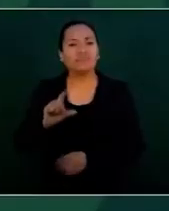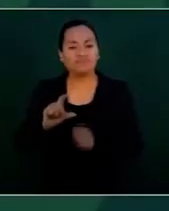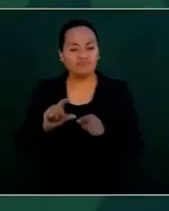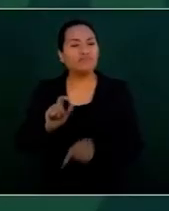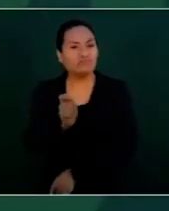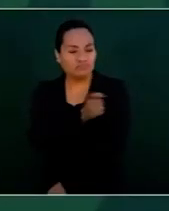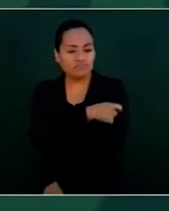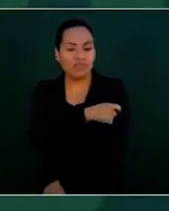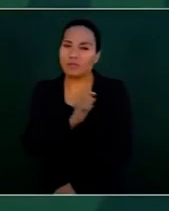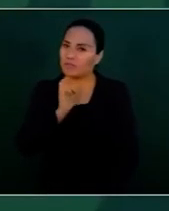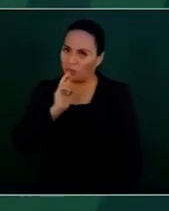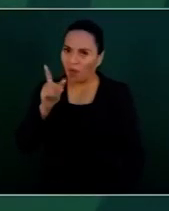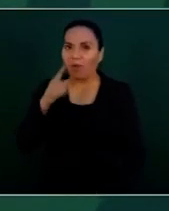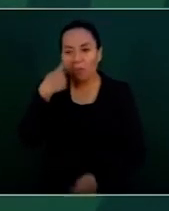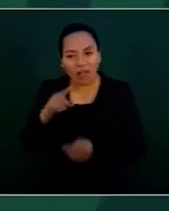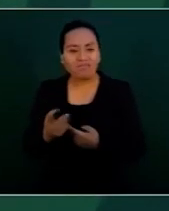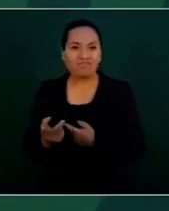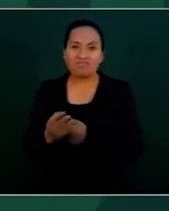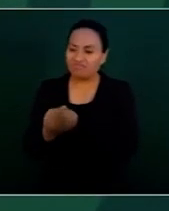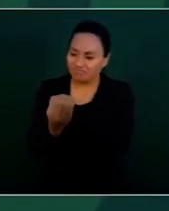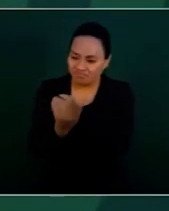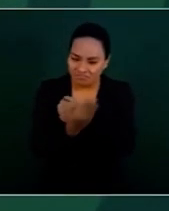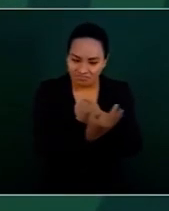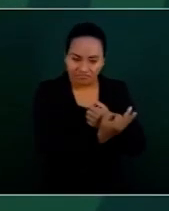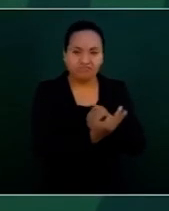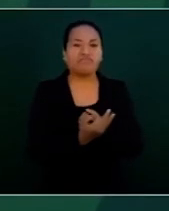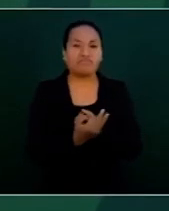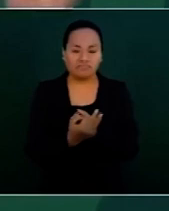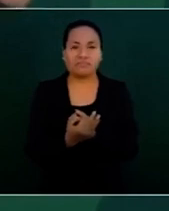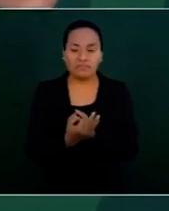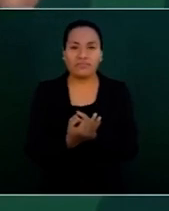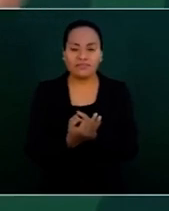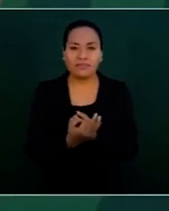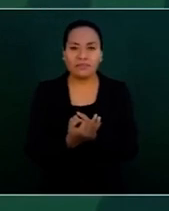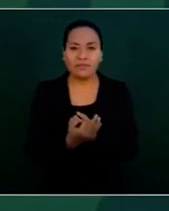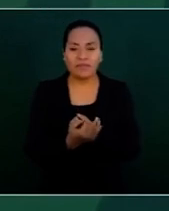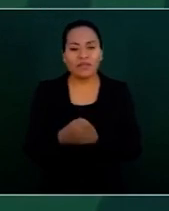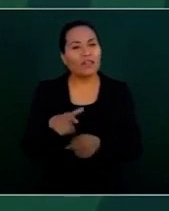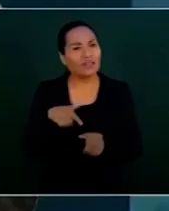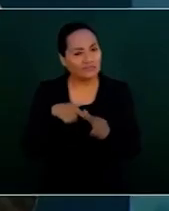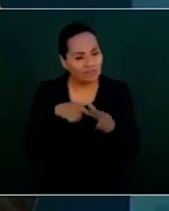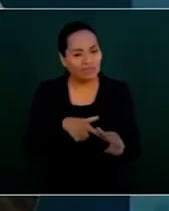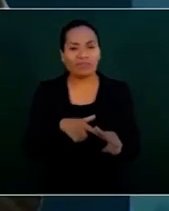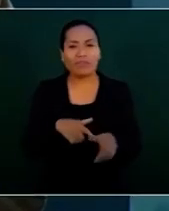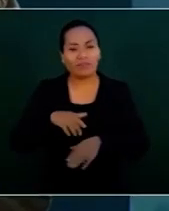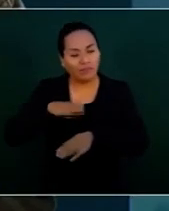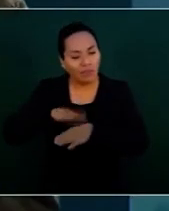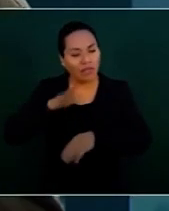para prevenir, por eso tenemos que seguir vacunando